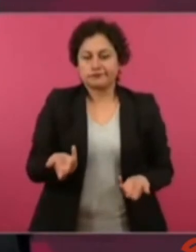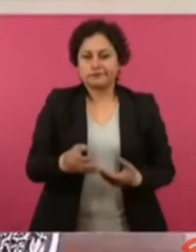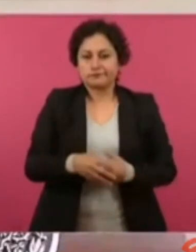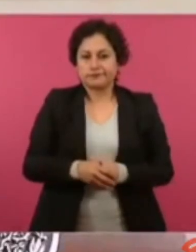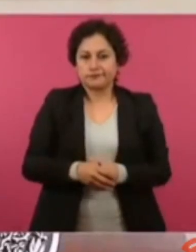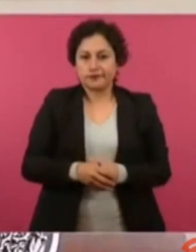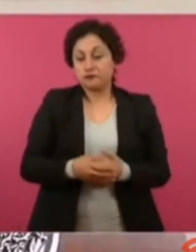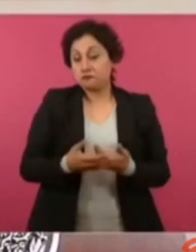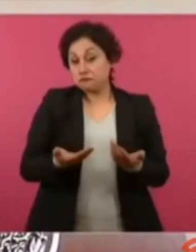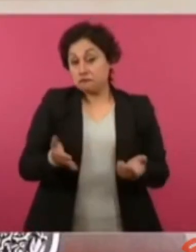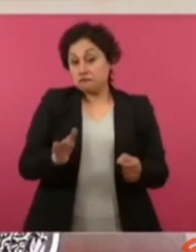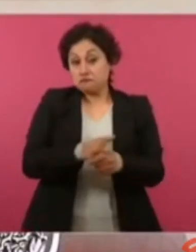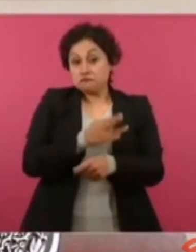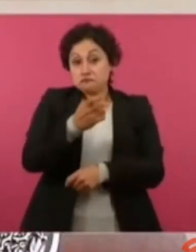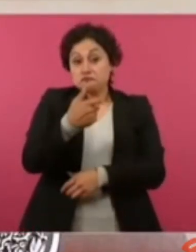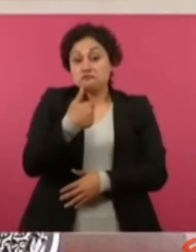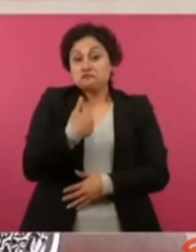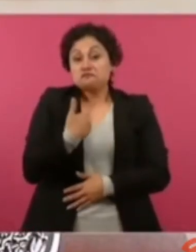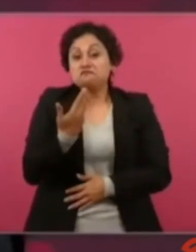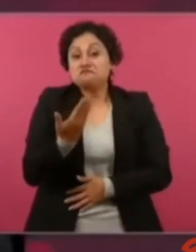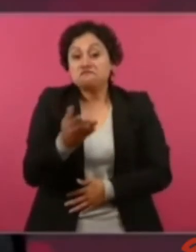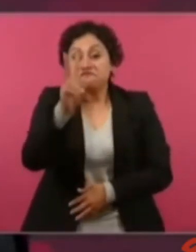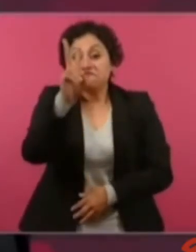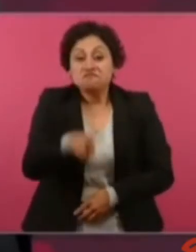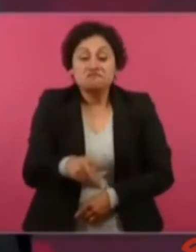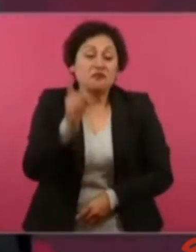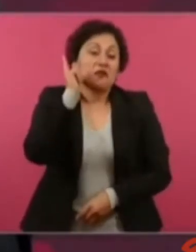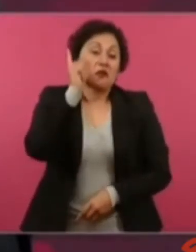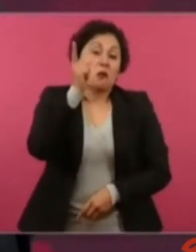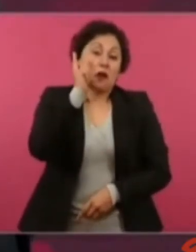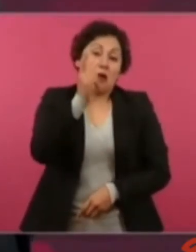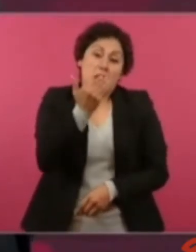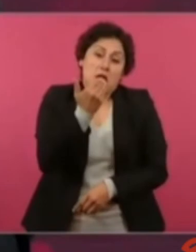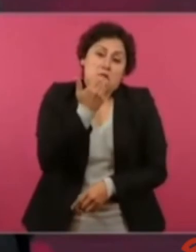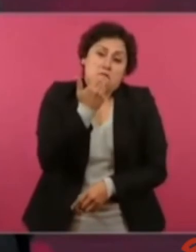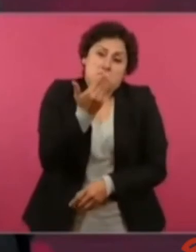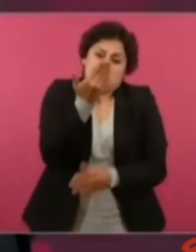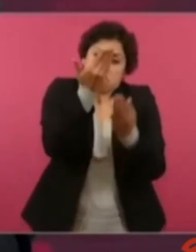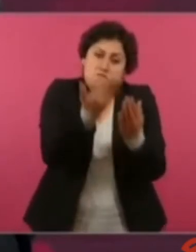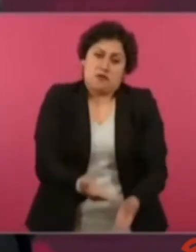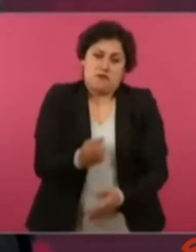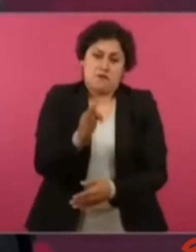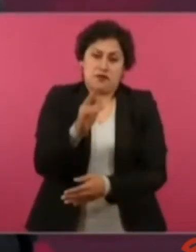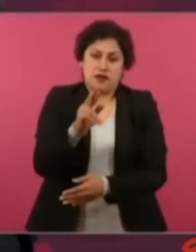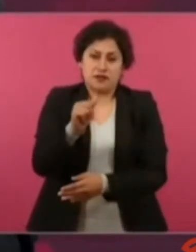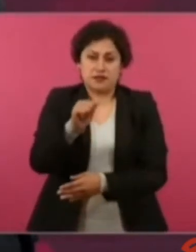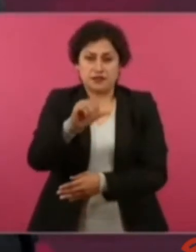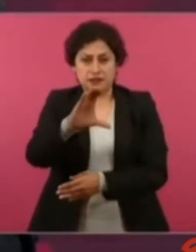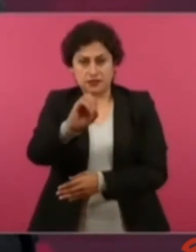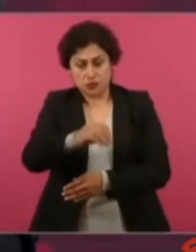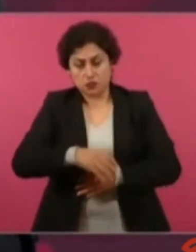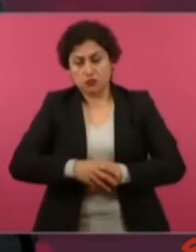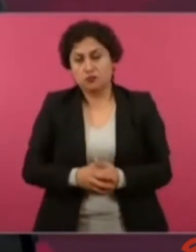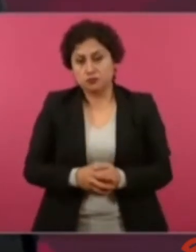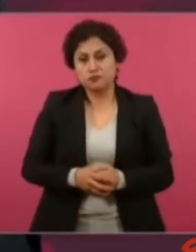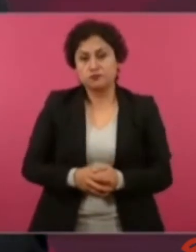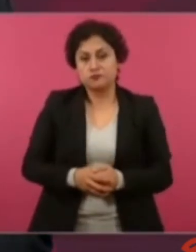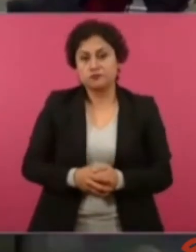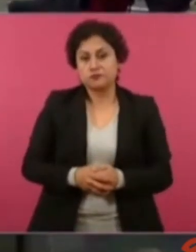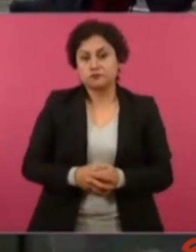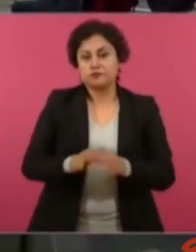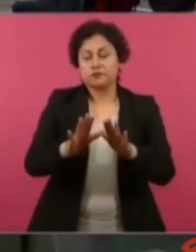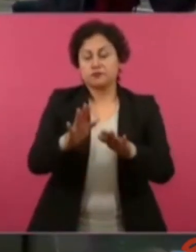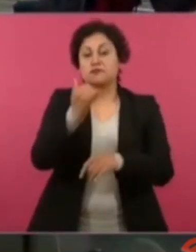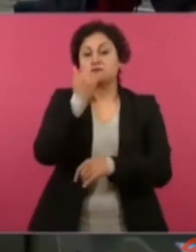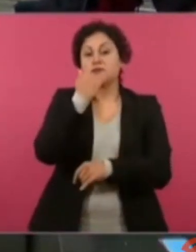le deseo que esté bien, Francisco, Juan Francisco. Ya me